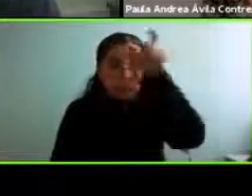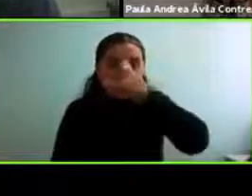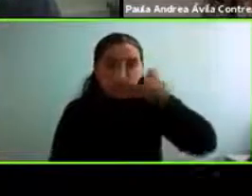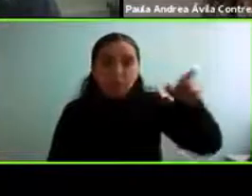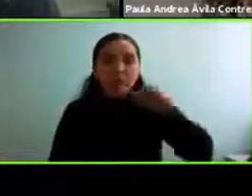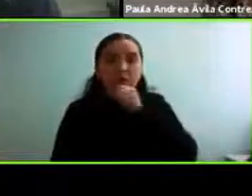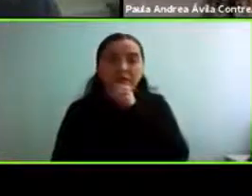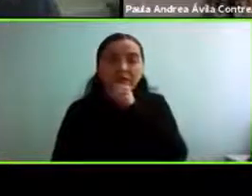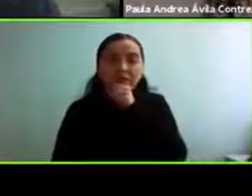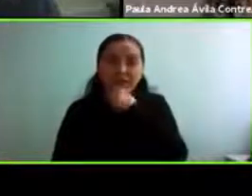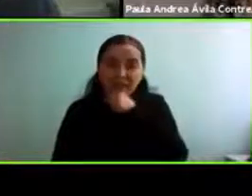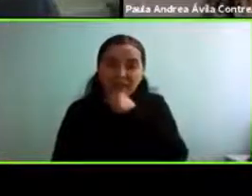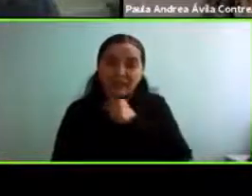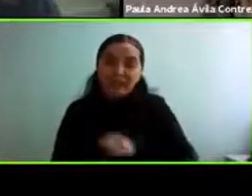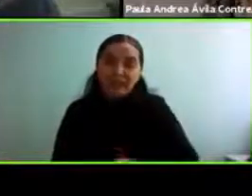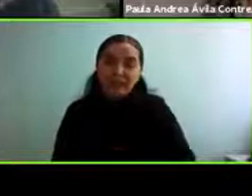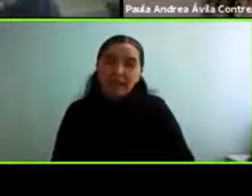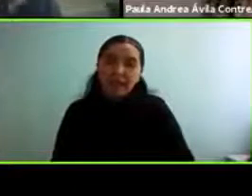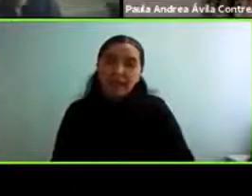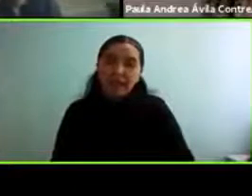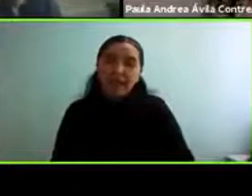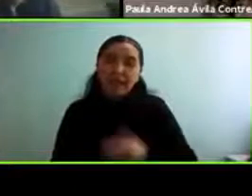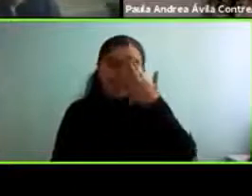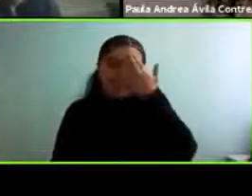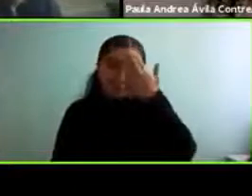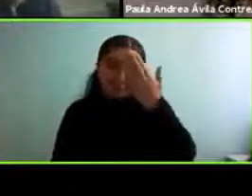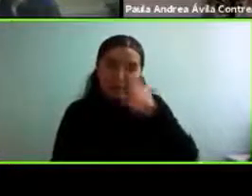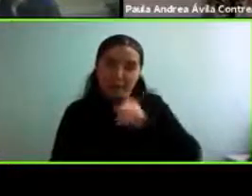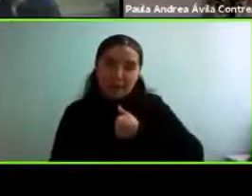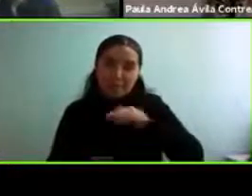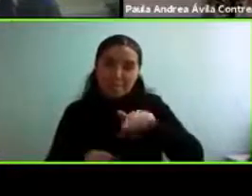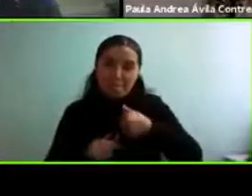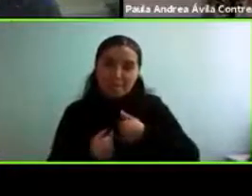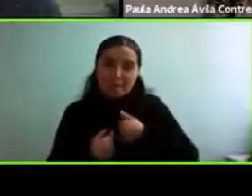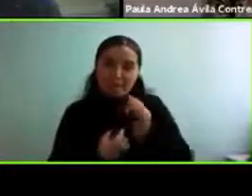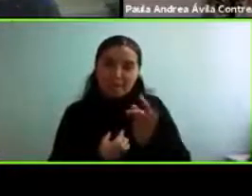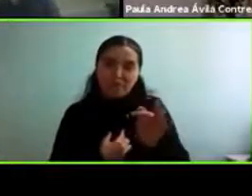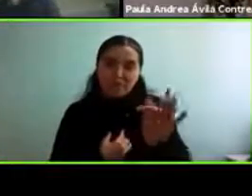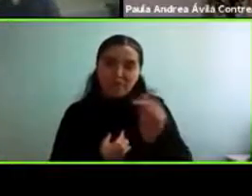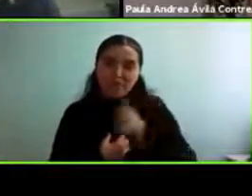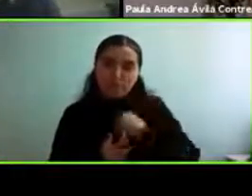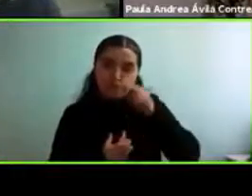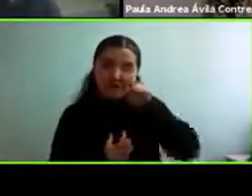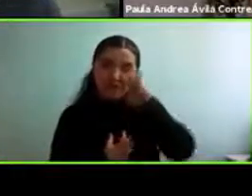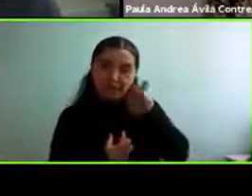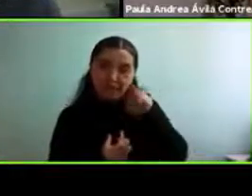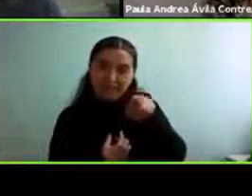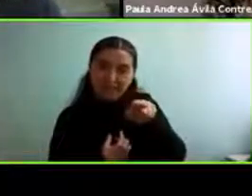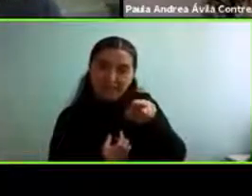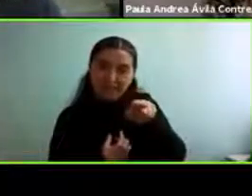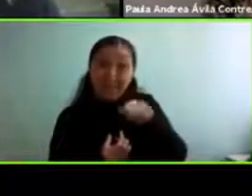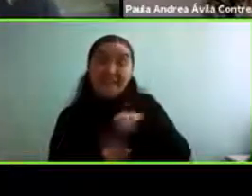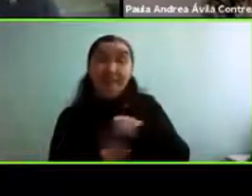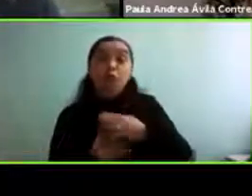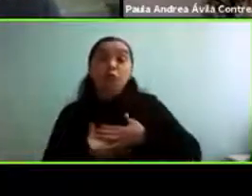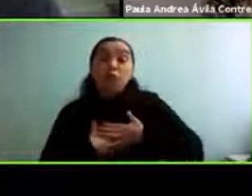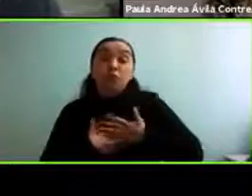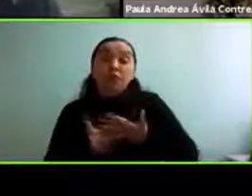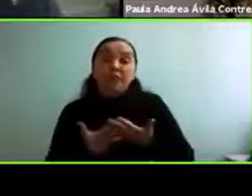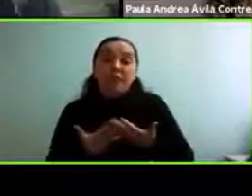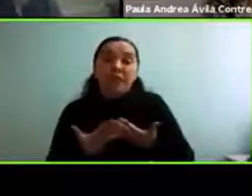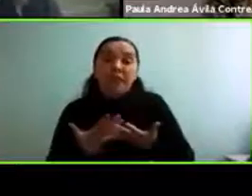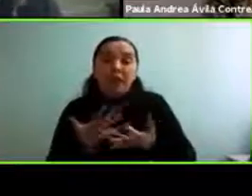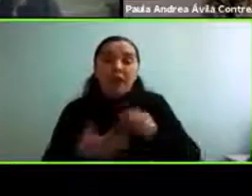de alguna manera es enfrentar tu futuro y eso provoca algo